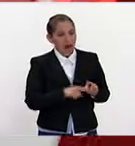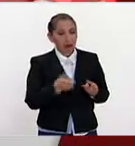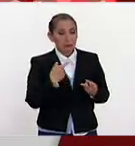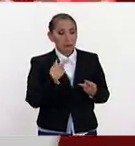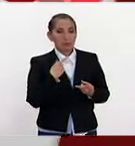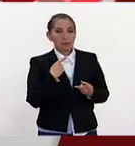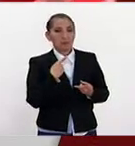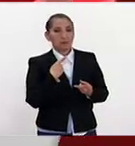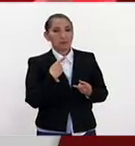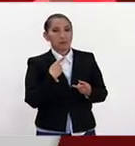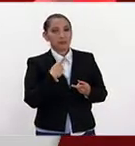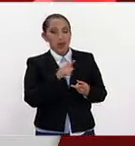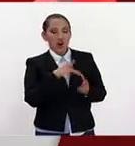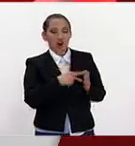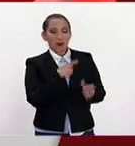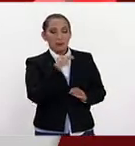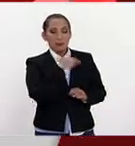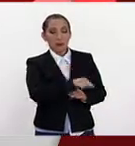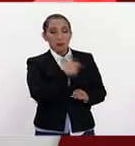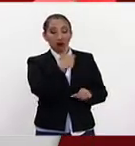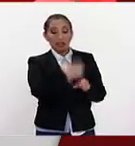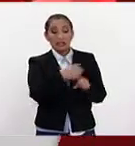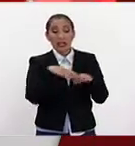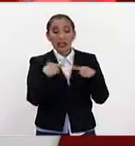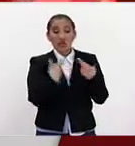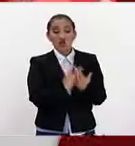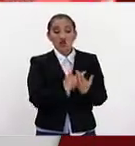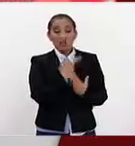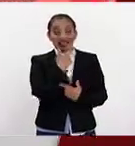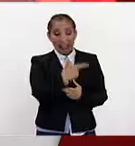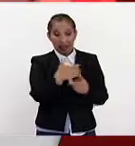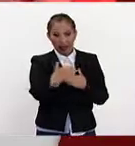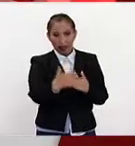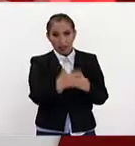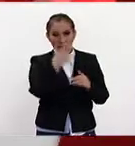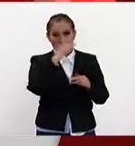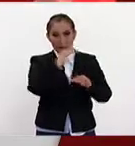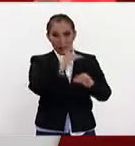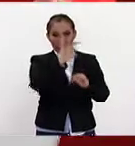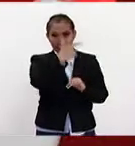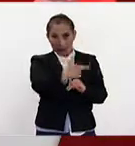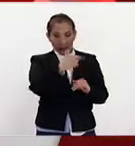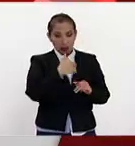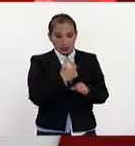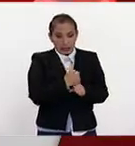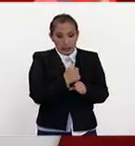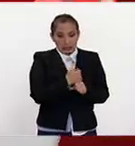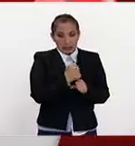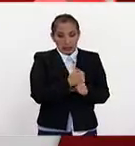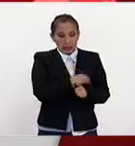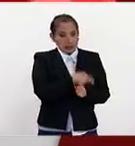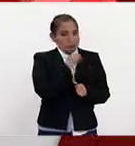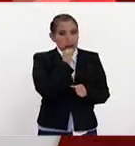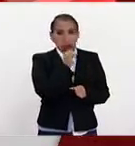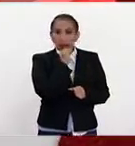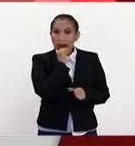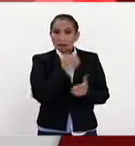pero, de nuevo, vamos en la sexta ronda de siete, si no me equivoco, y todavía no hemos